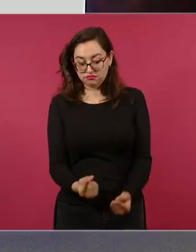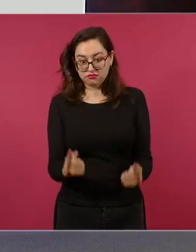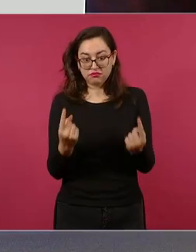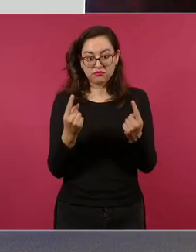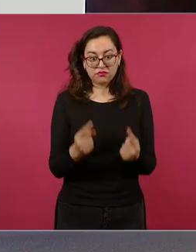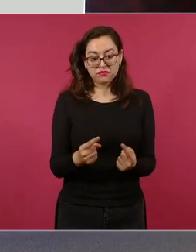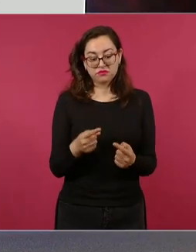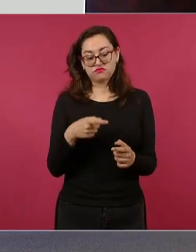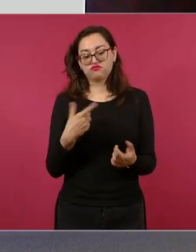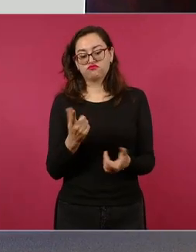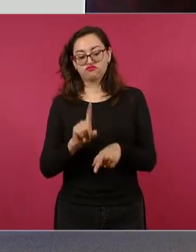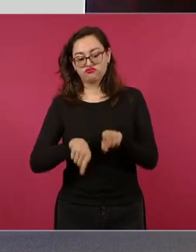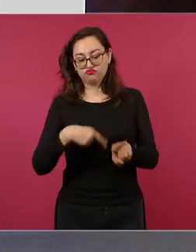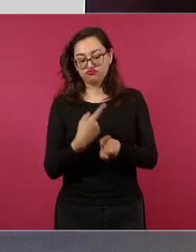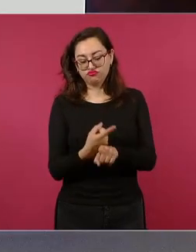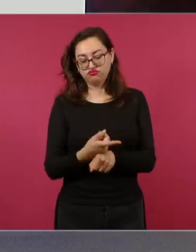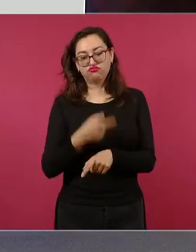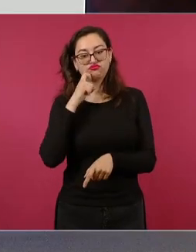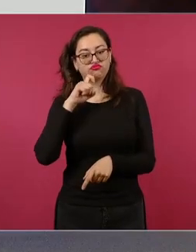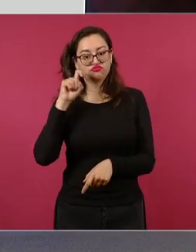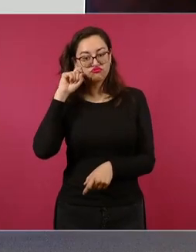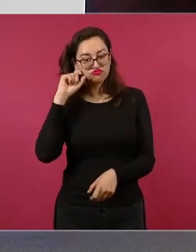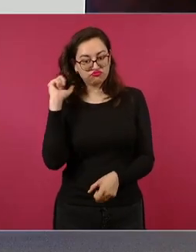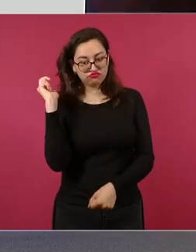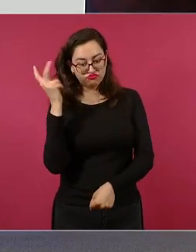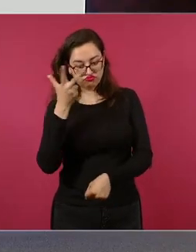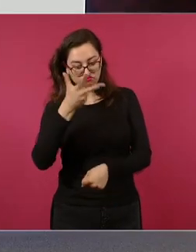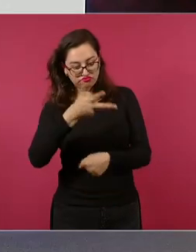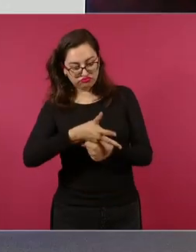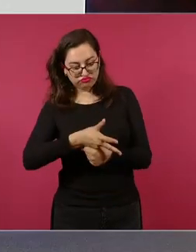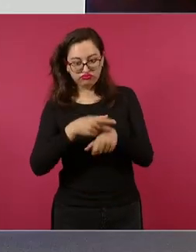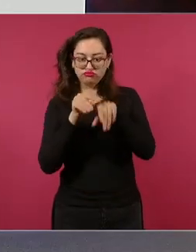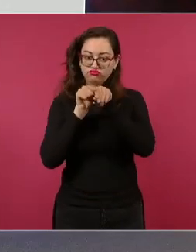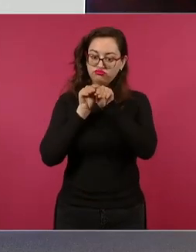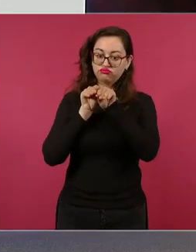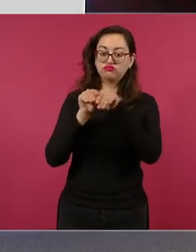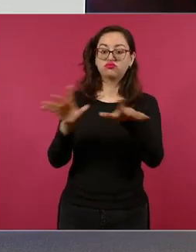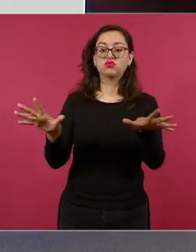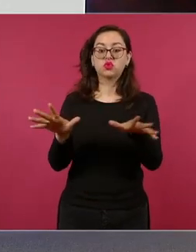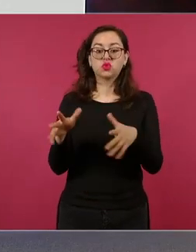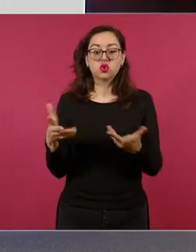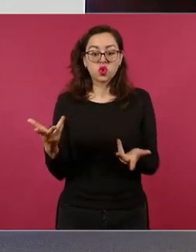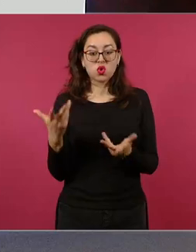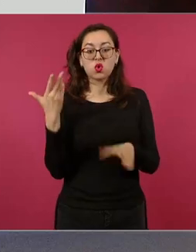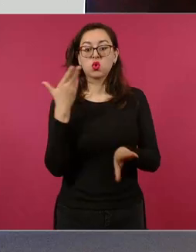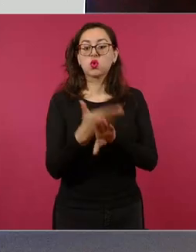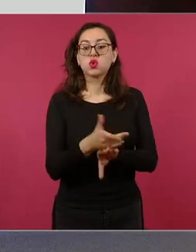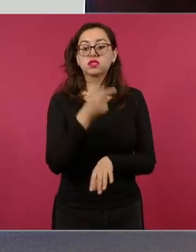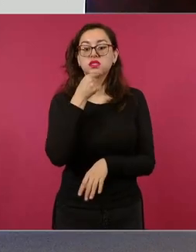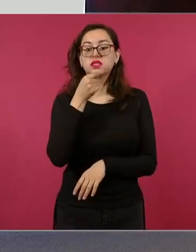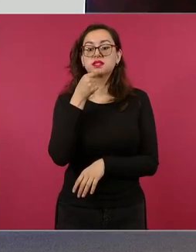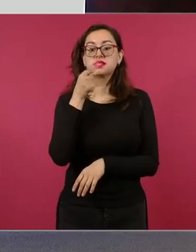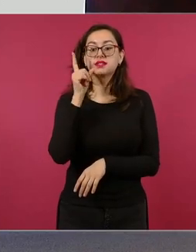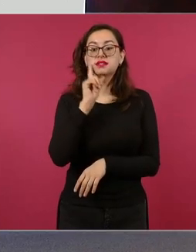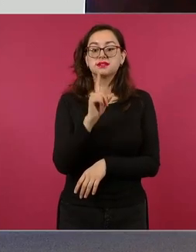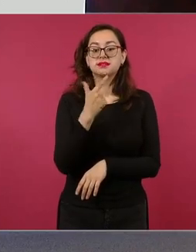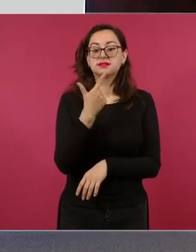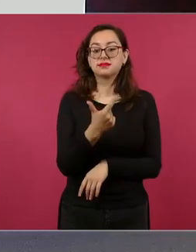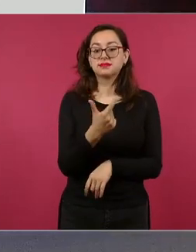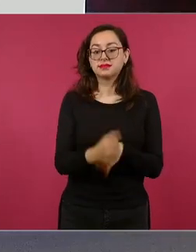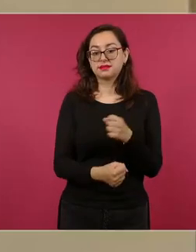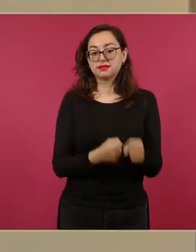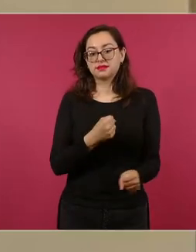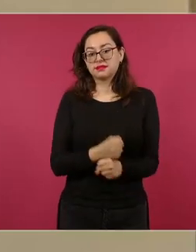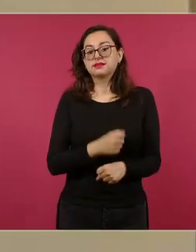hechos que habría cometido desde el 2020 en agravio de una niña de siete años, que era su hijastra.